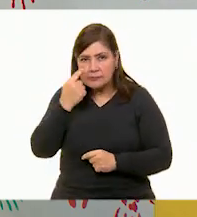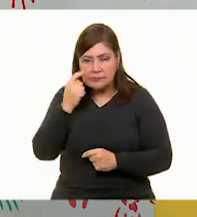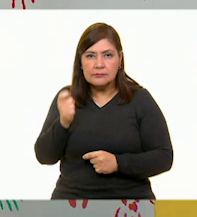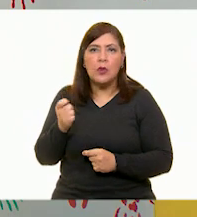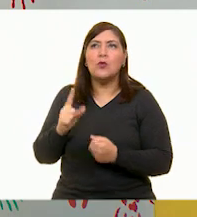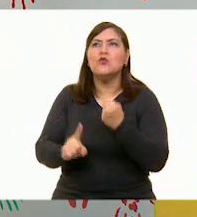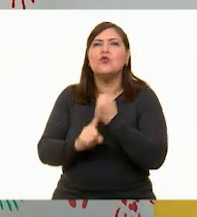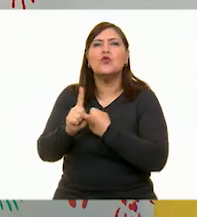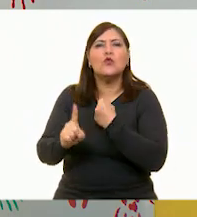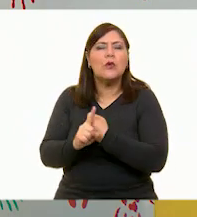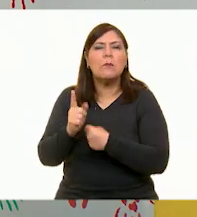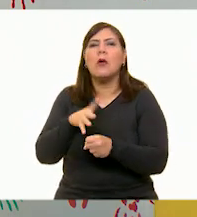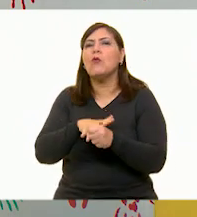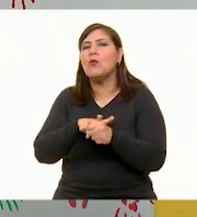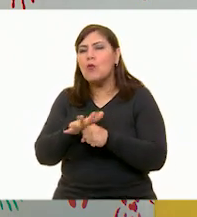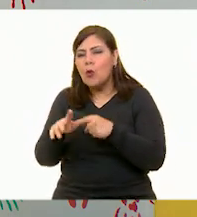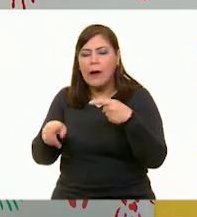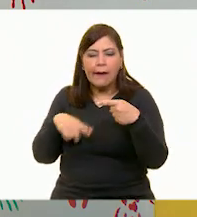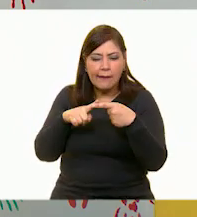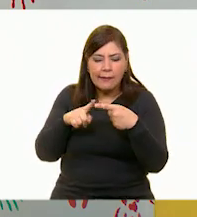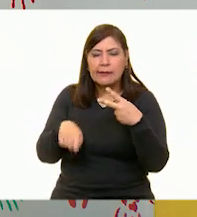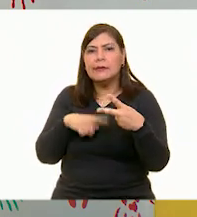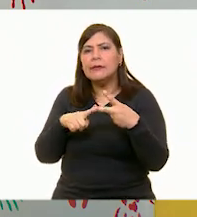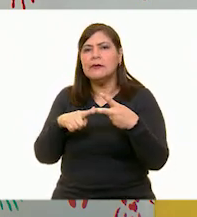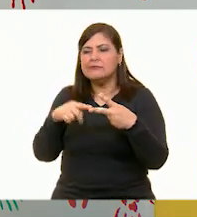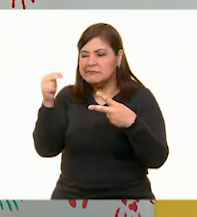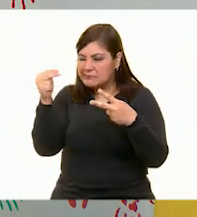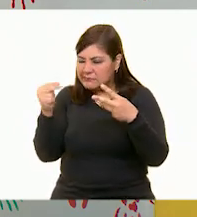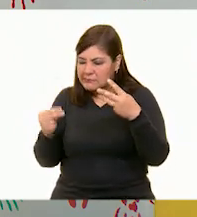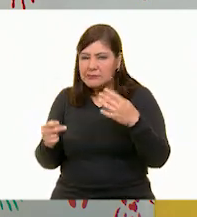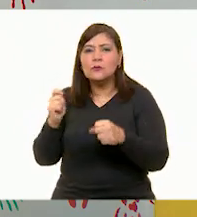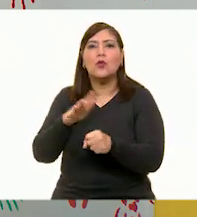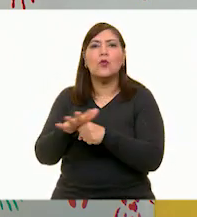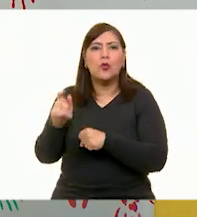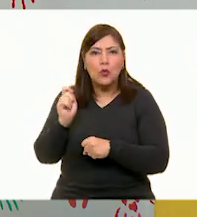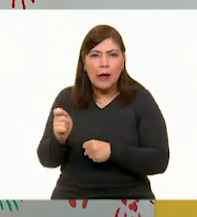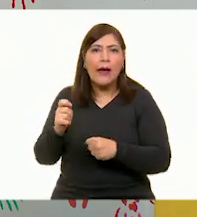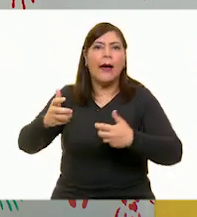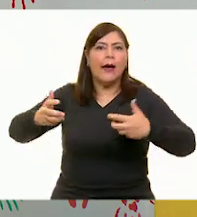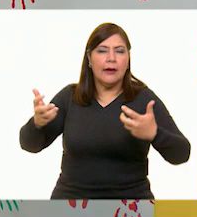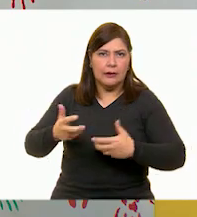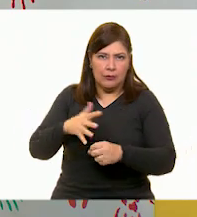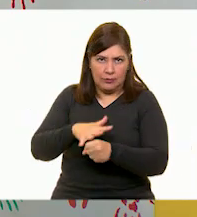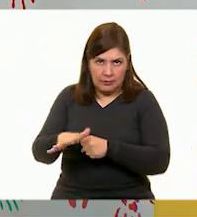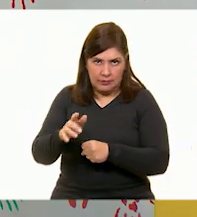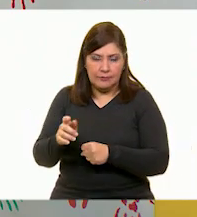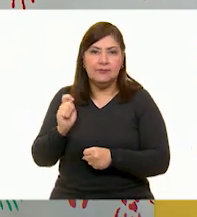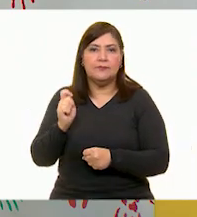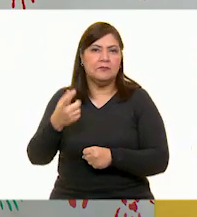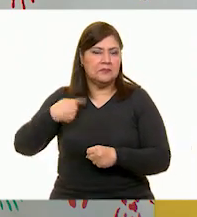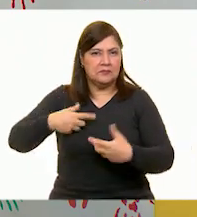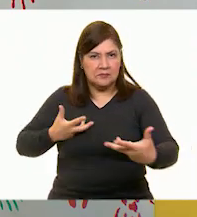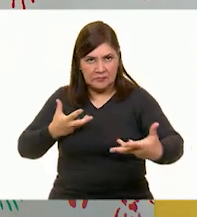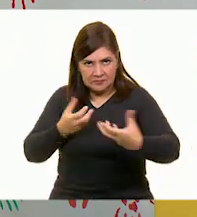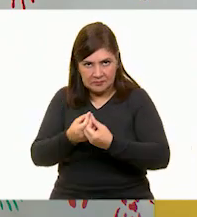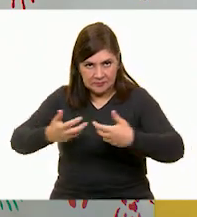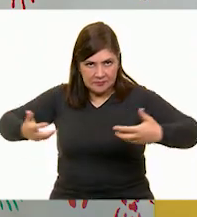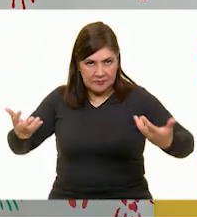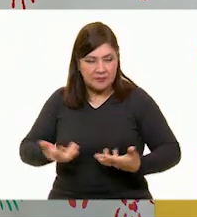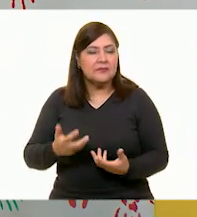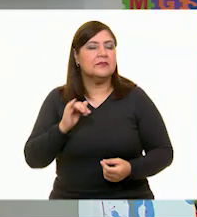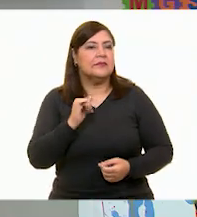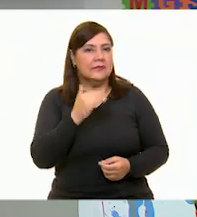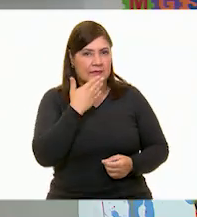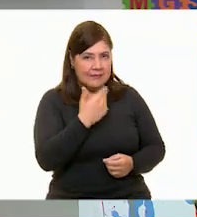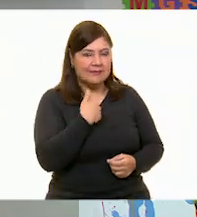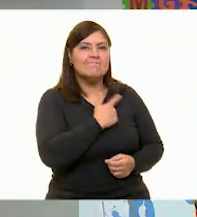¿cuál es? ¿Cuáles son las necesidades? ¿Y qué acciones vamos a realizar primero? Y eso lo haremos entre todas y todos, ¿ok? Me